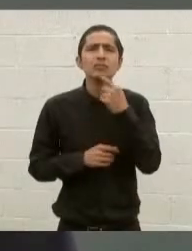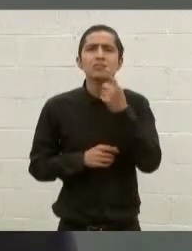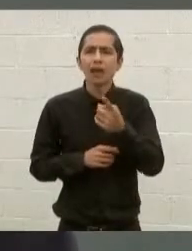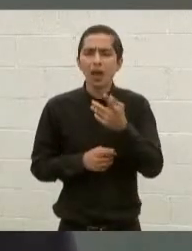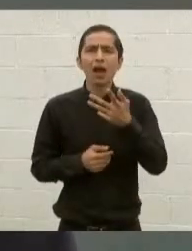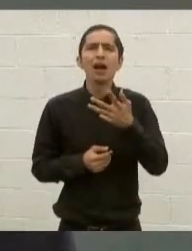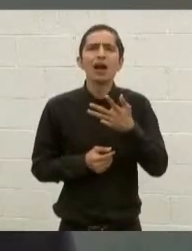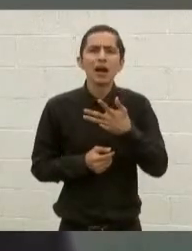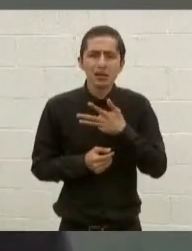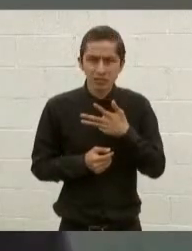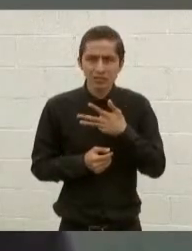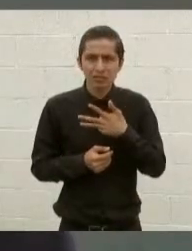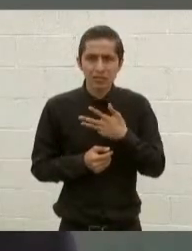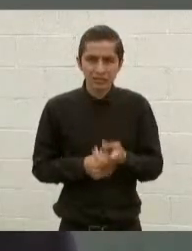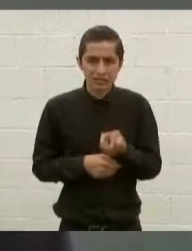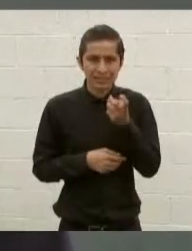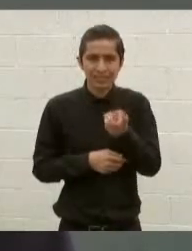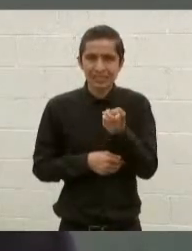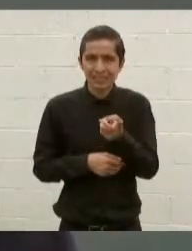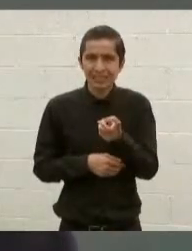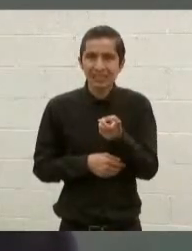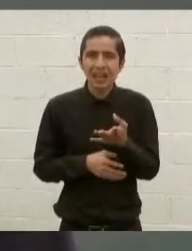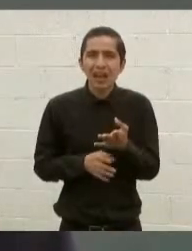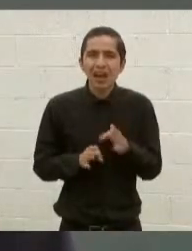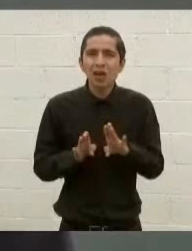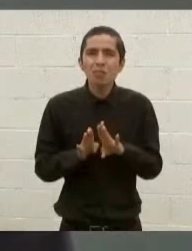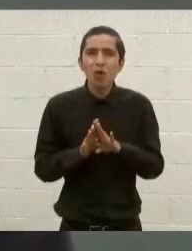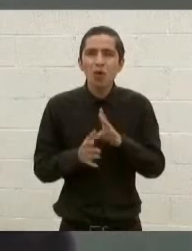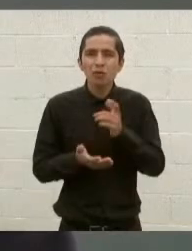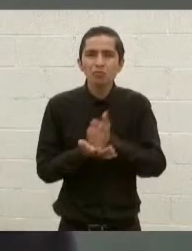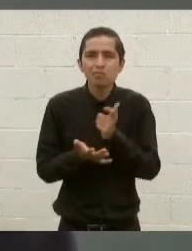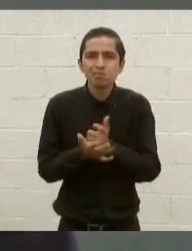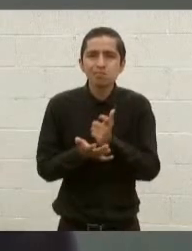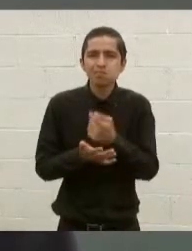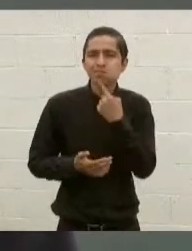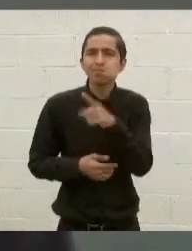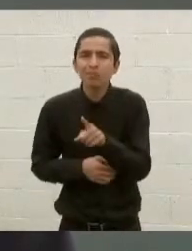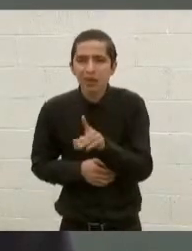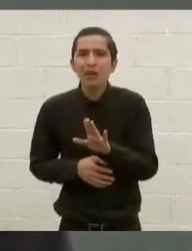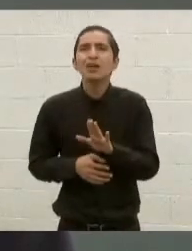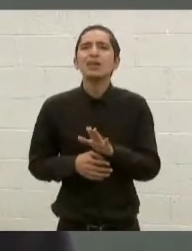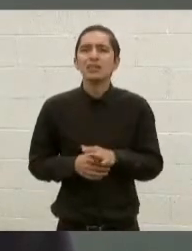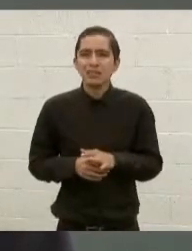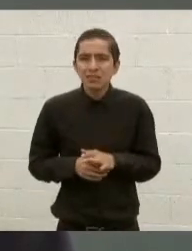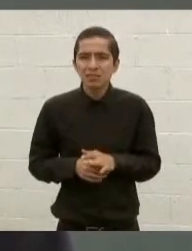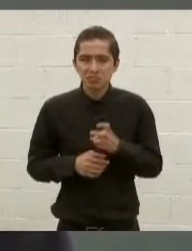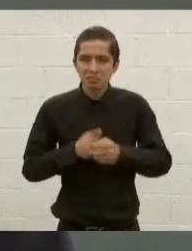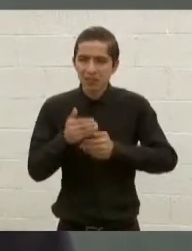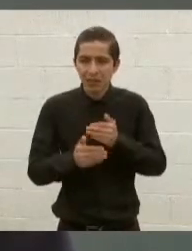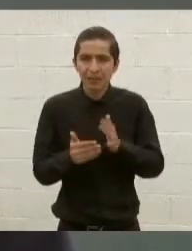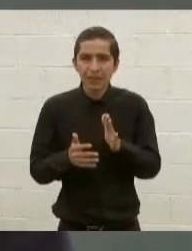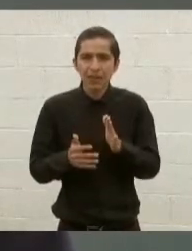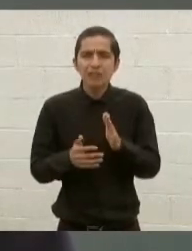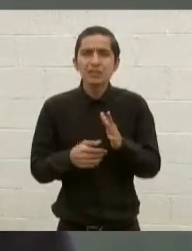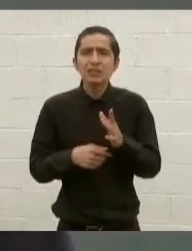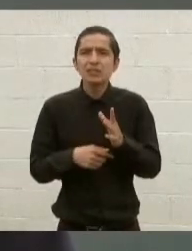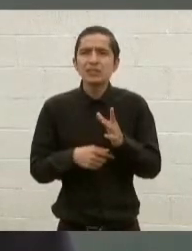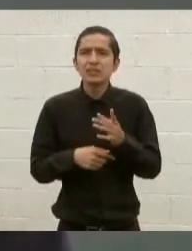existan este tipo de amenazas y efectivamente hace una semana